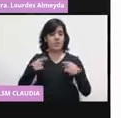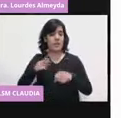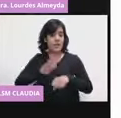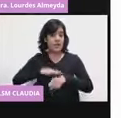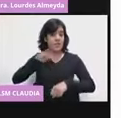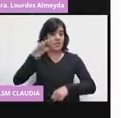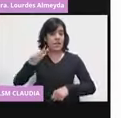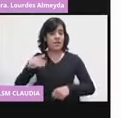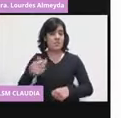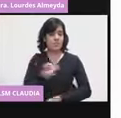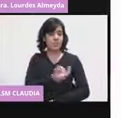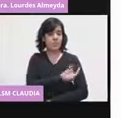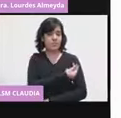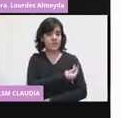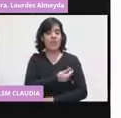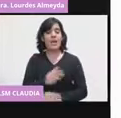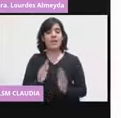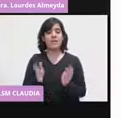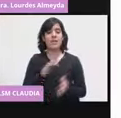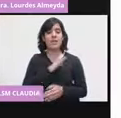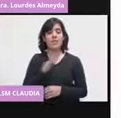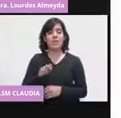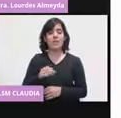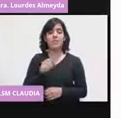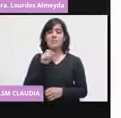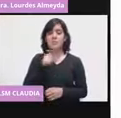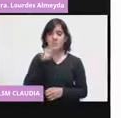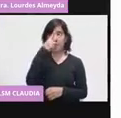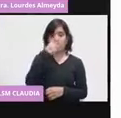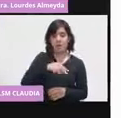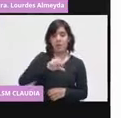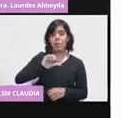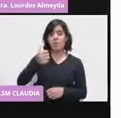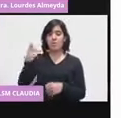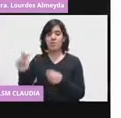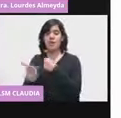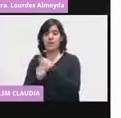caso de México y de otros países igual. La próxima.